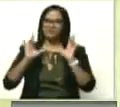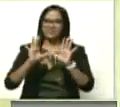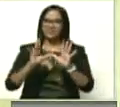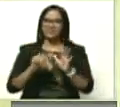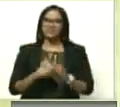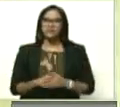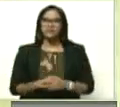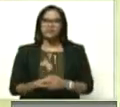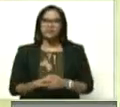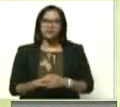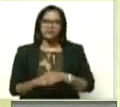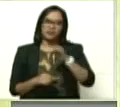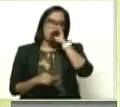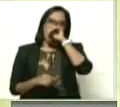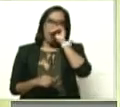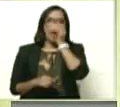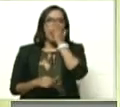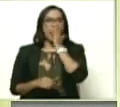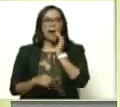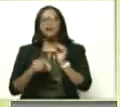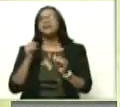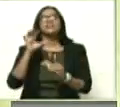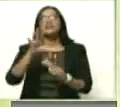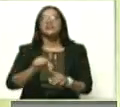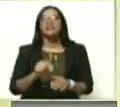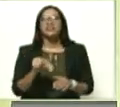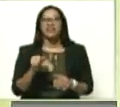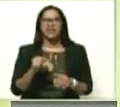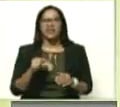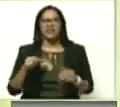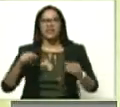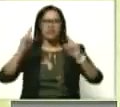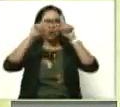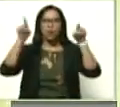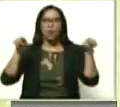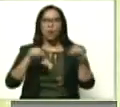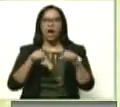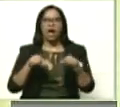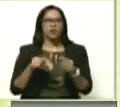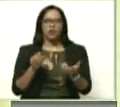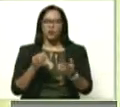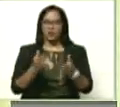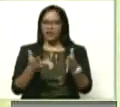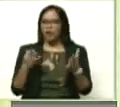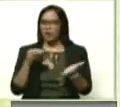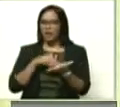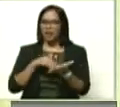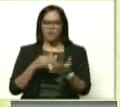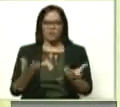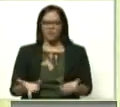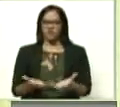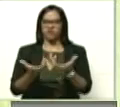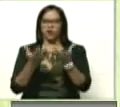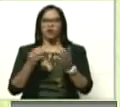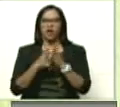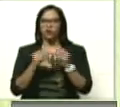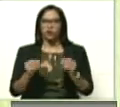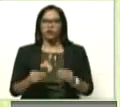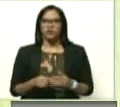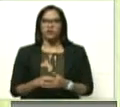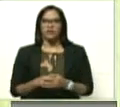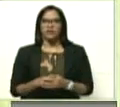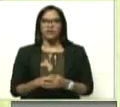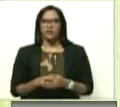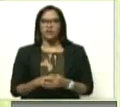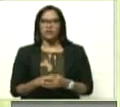revolución? Entonces agarraron y querían quitar lo que era cuadro y todo, porque ellos pensaban quemar todo eso. Y yo lo rescaté. Y él lo